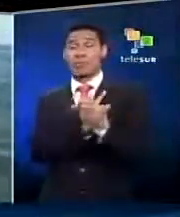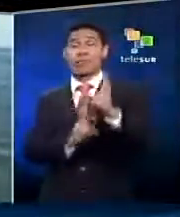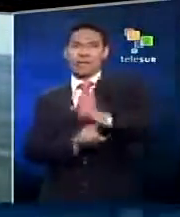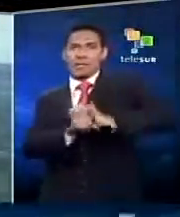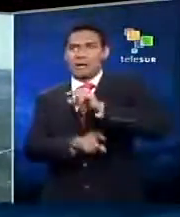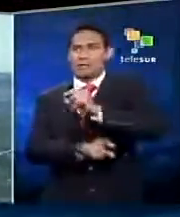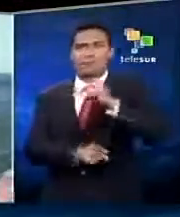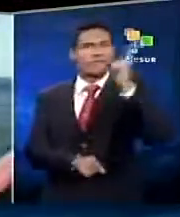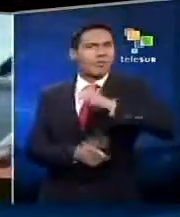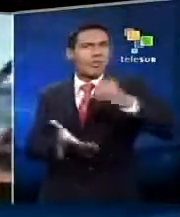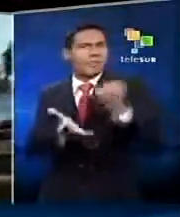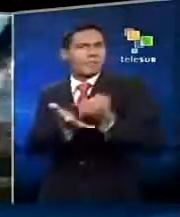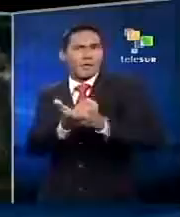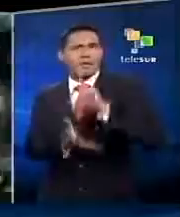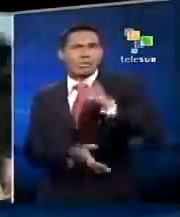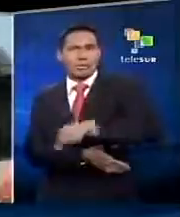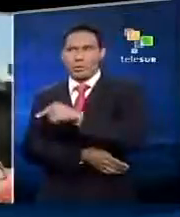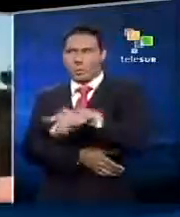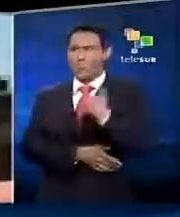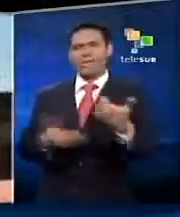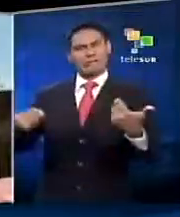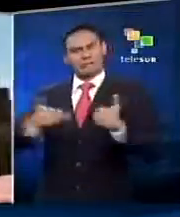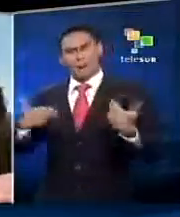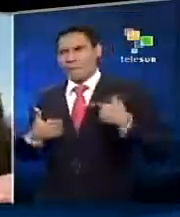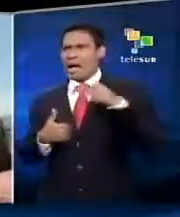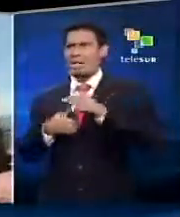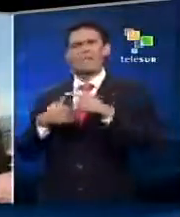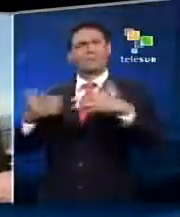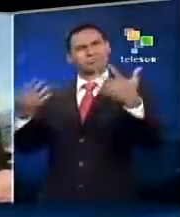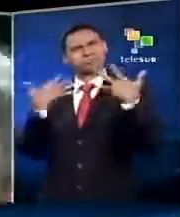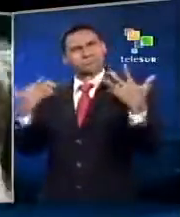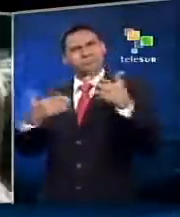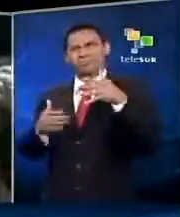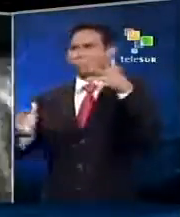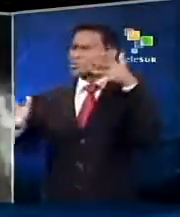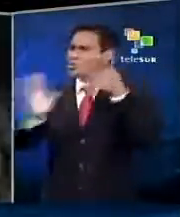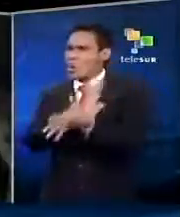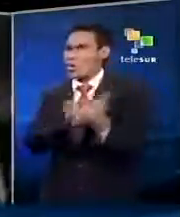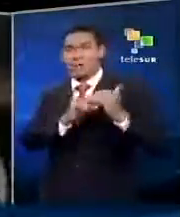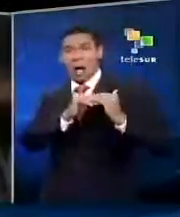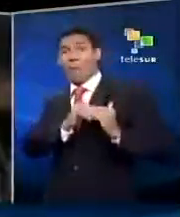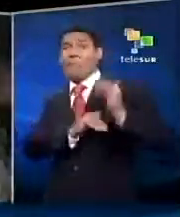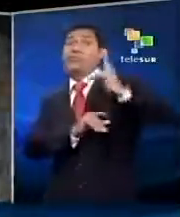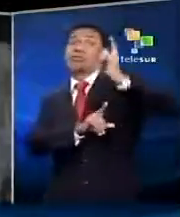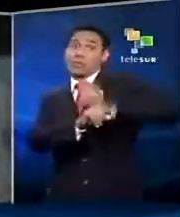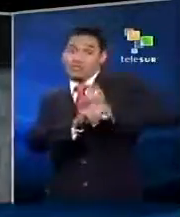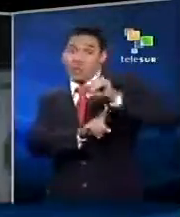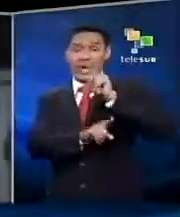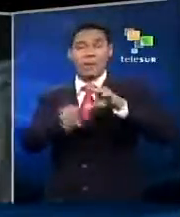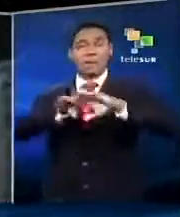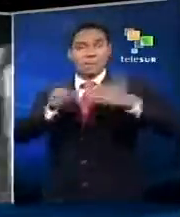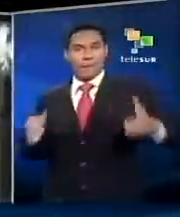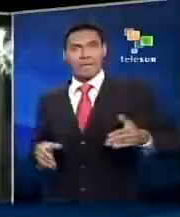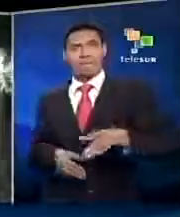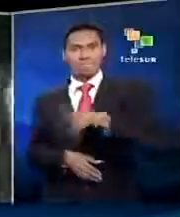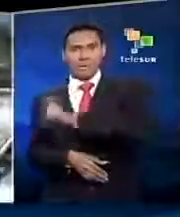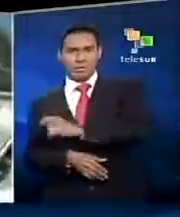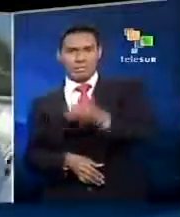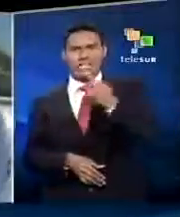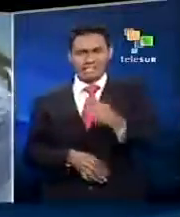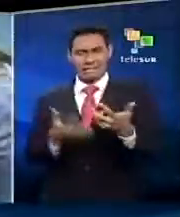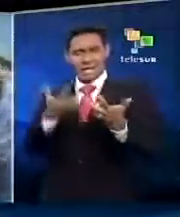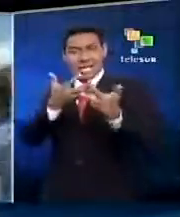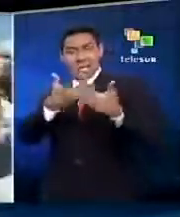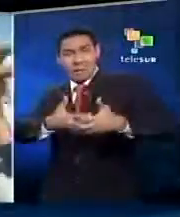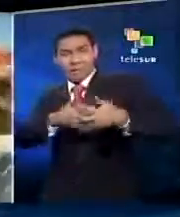Aunque no hay pruebas concretas de los posibles efectos del calentamiento global sobre el aumento de la temperatura en los mares de África, pobladores afirman que